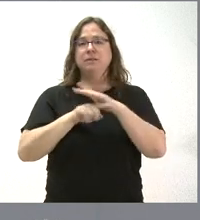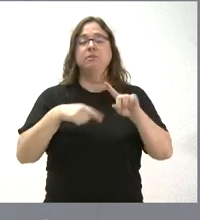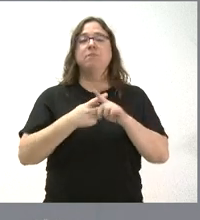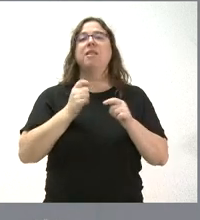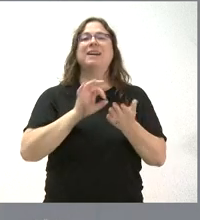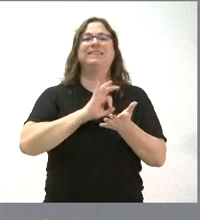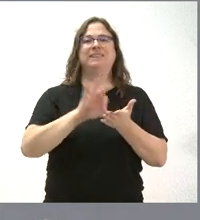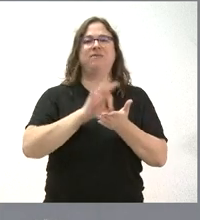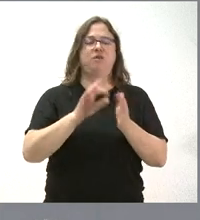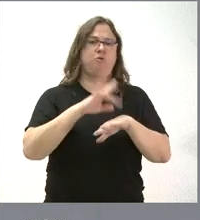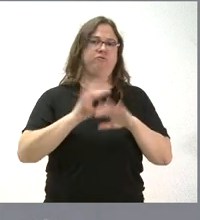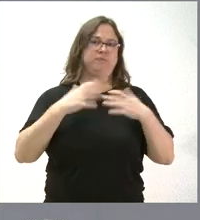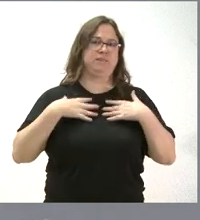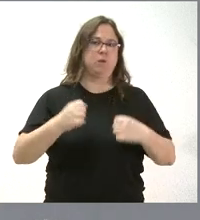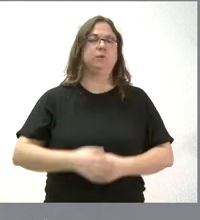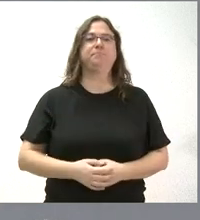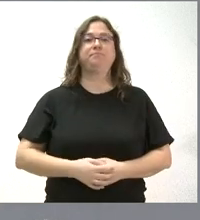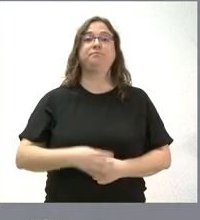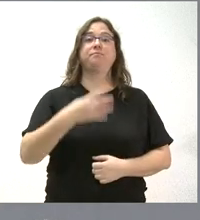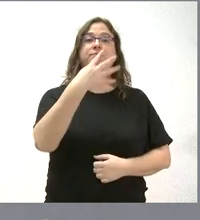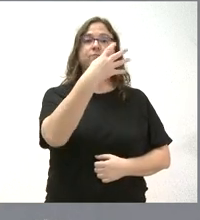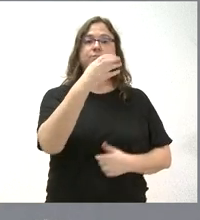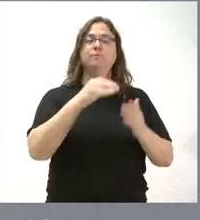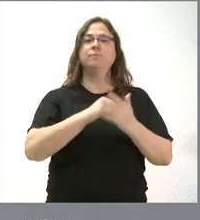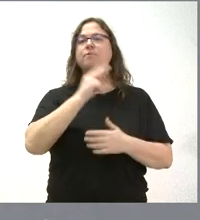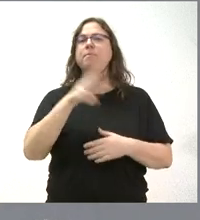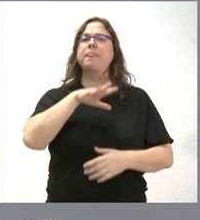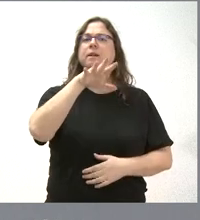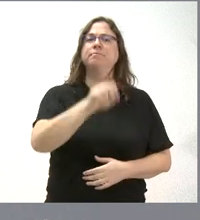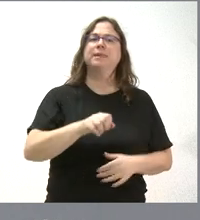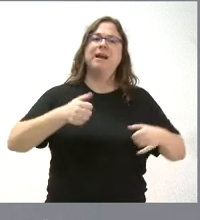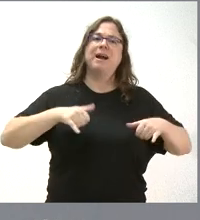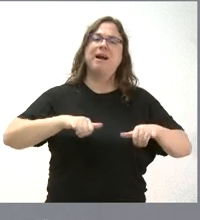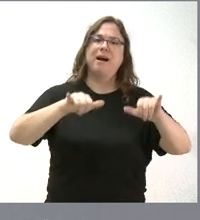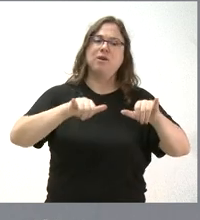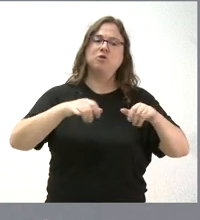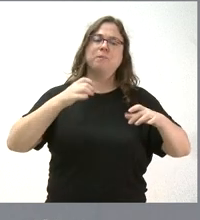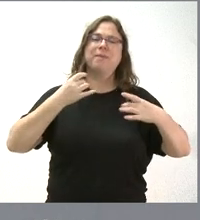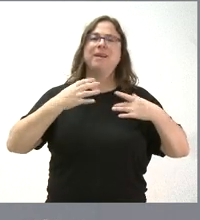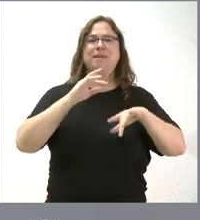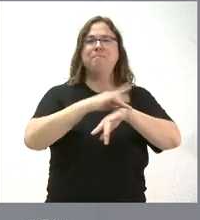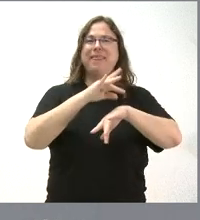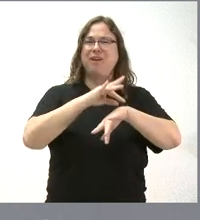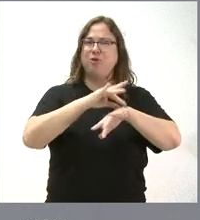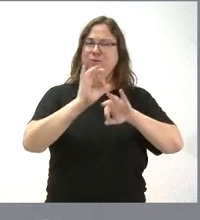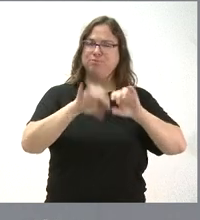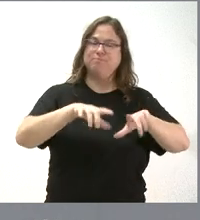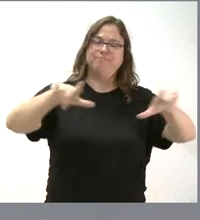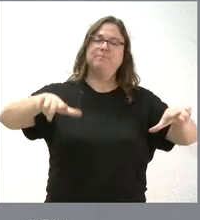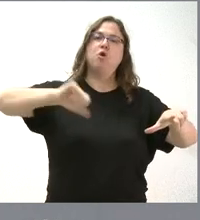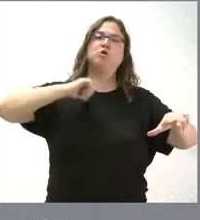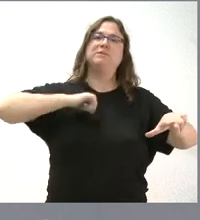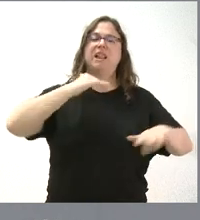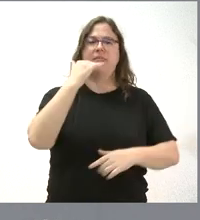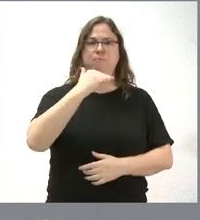sanitario. 400.000 euros para la adquisición de carros de medicación informatizados en el complejo asistencial de